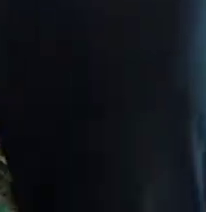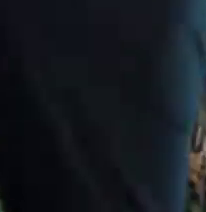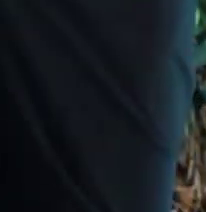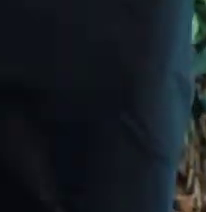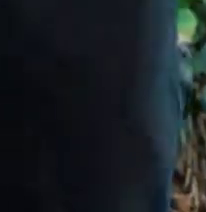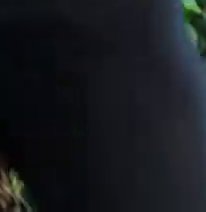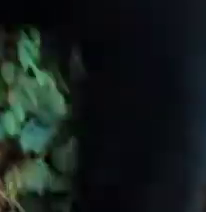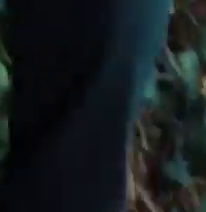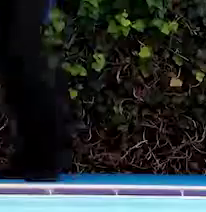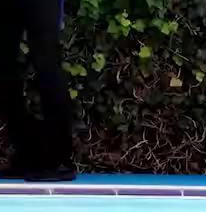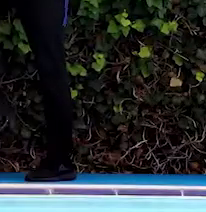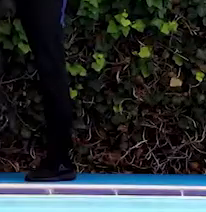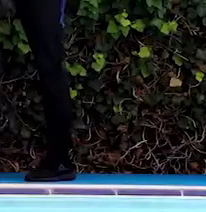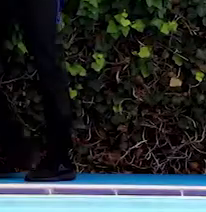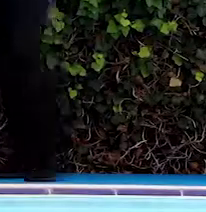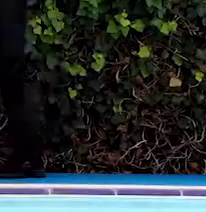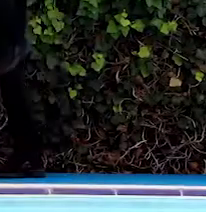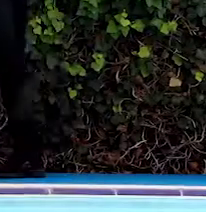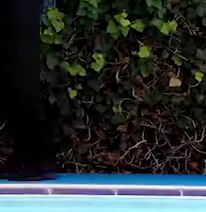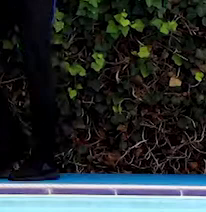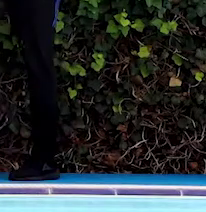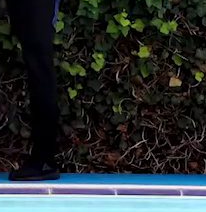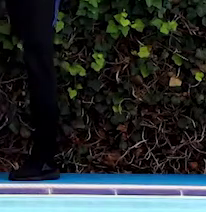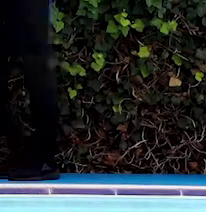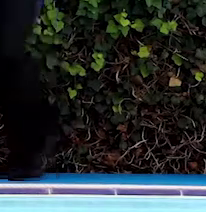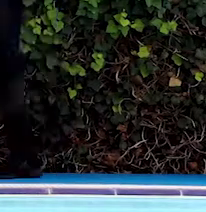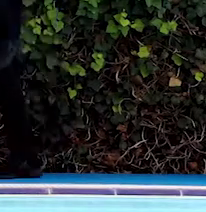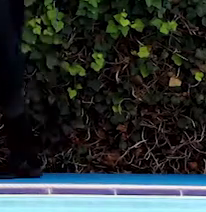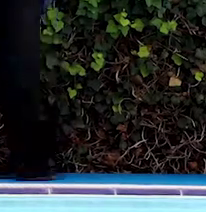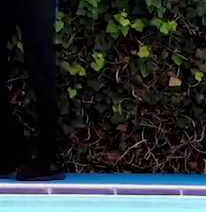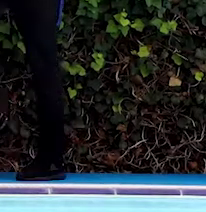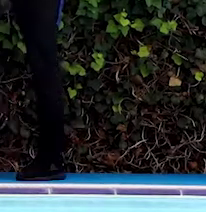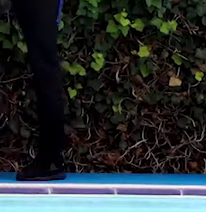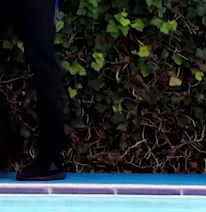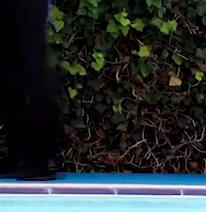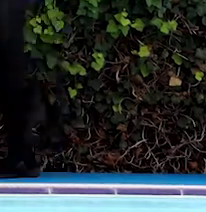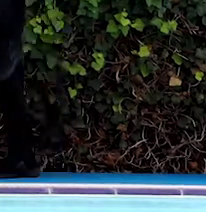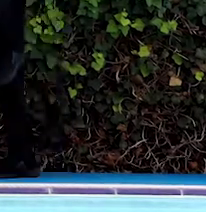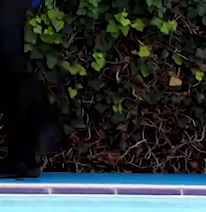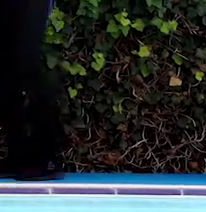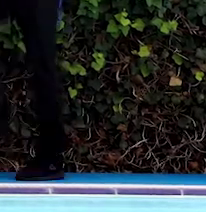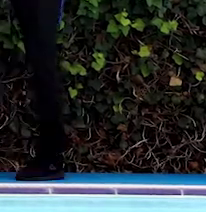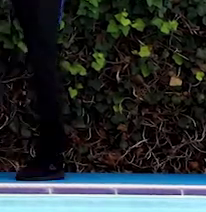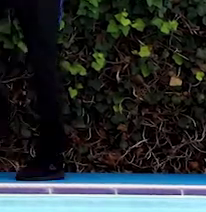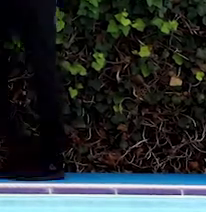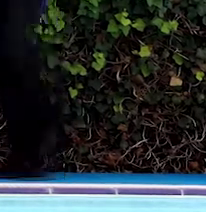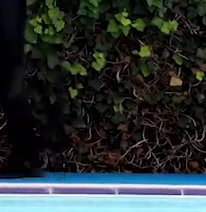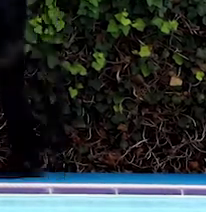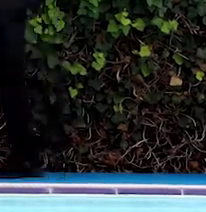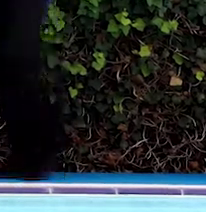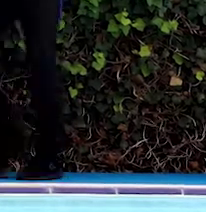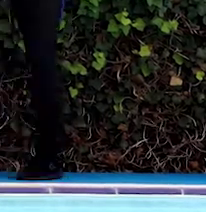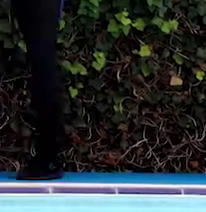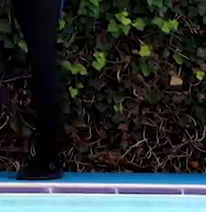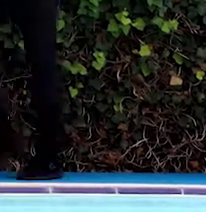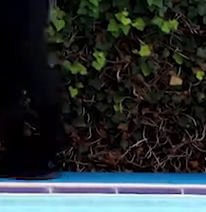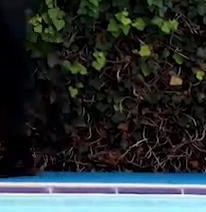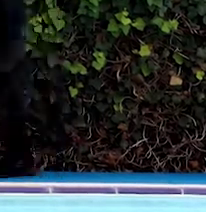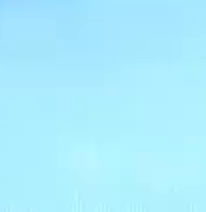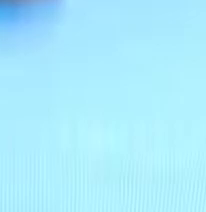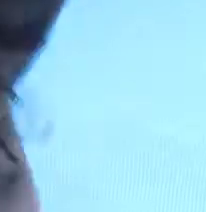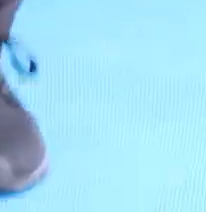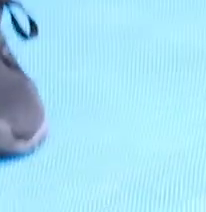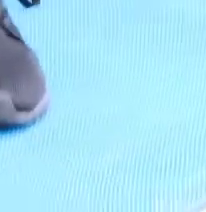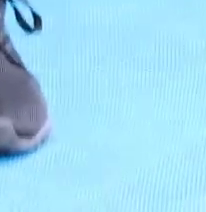vamos a la altura de nuestra cintura. Vamos a hacer que peguen nuestras manos y vamos a alternar